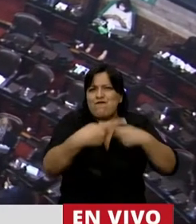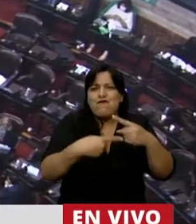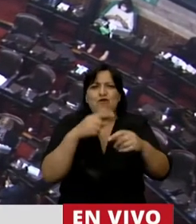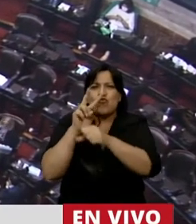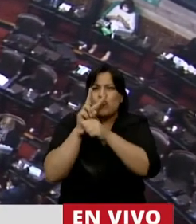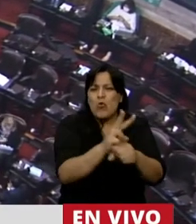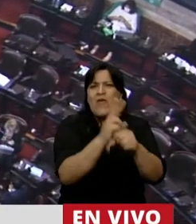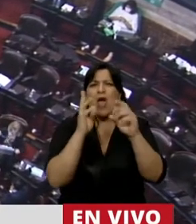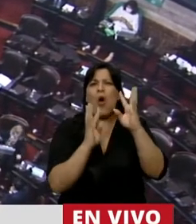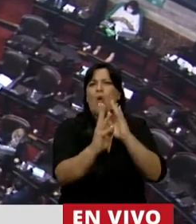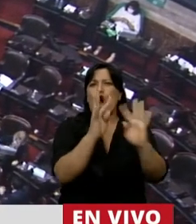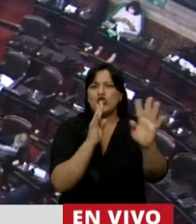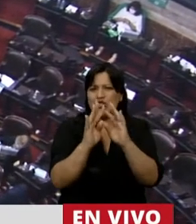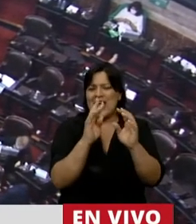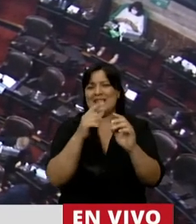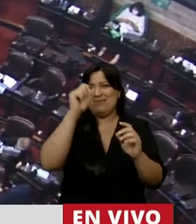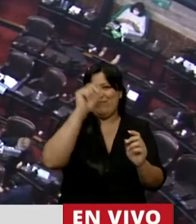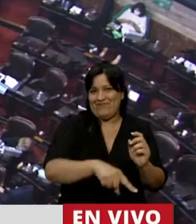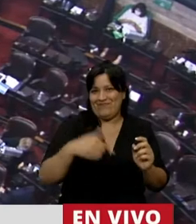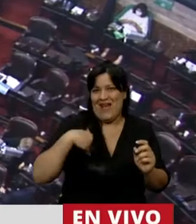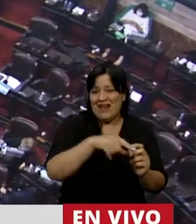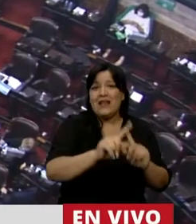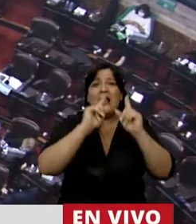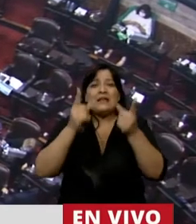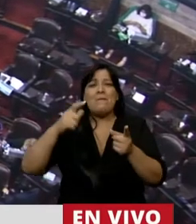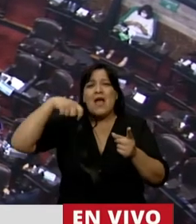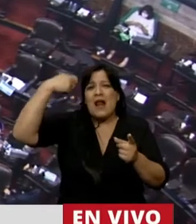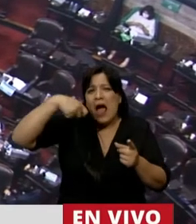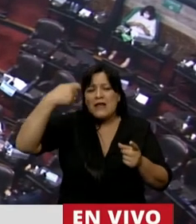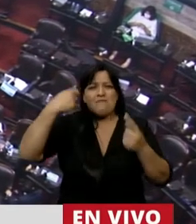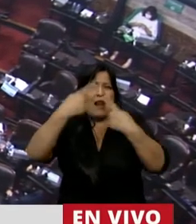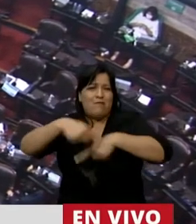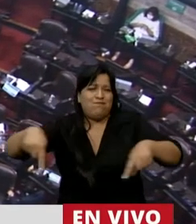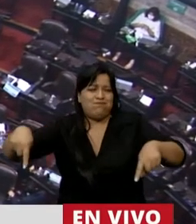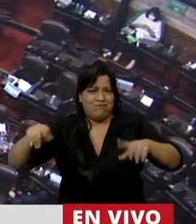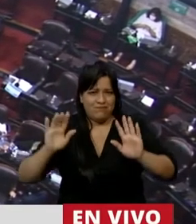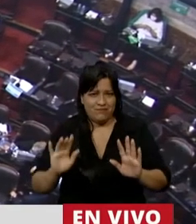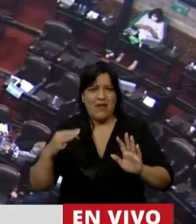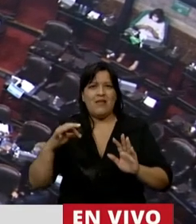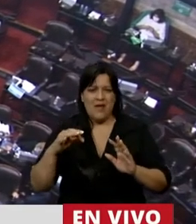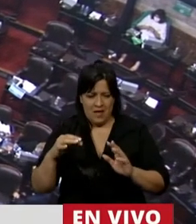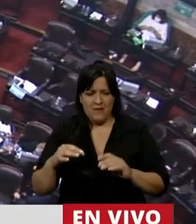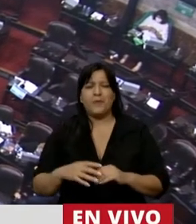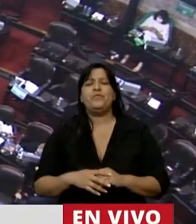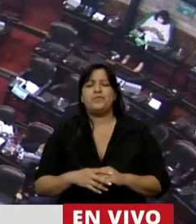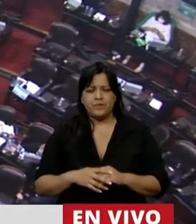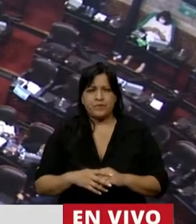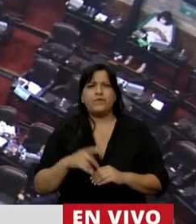nativos y las faunas que los habitan. No debe agotar la intencionalidad de la letra que regula el manejo del fuego.